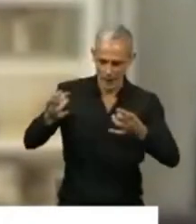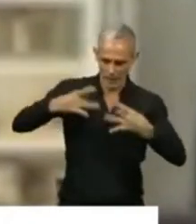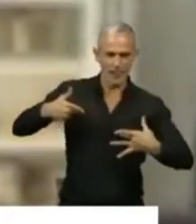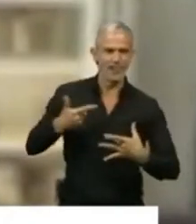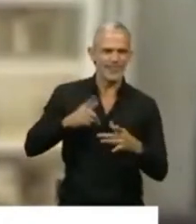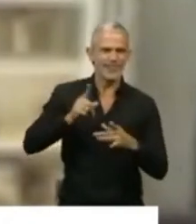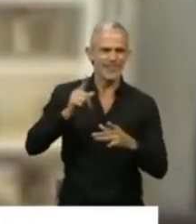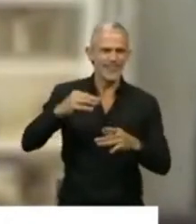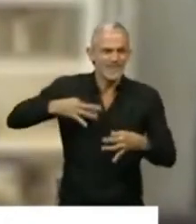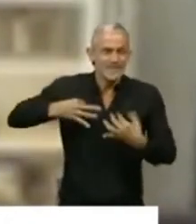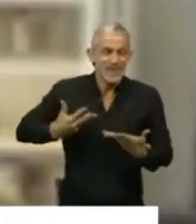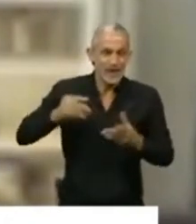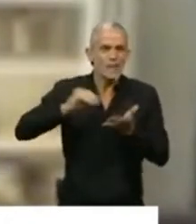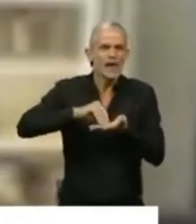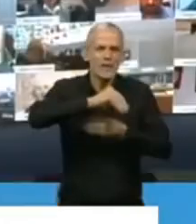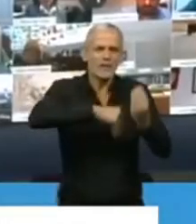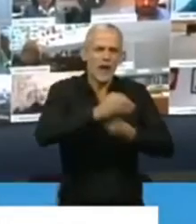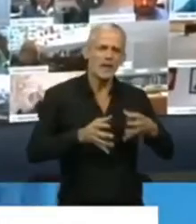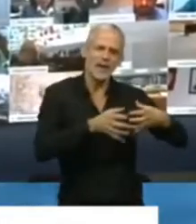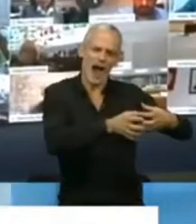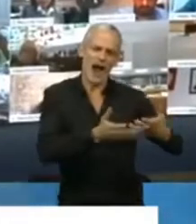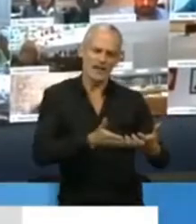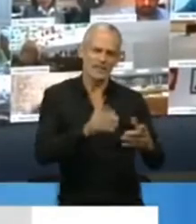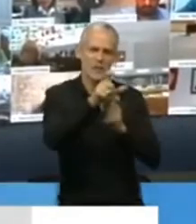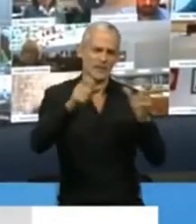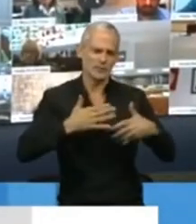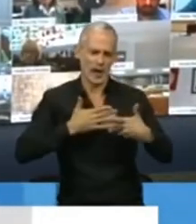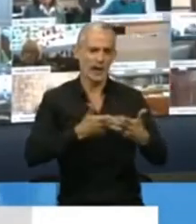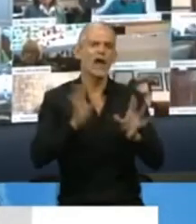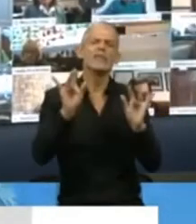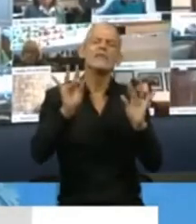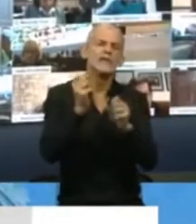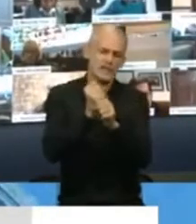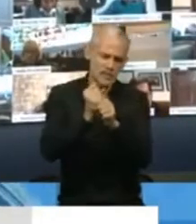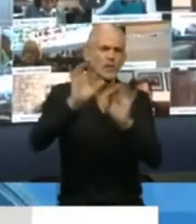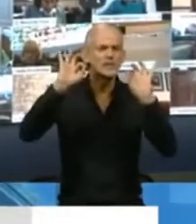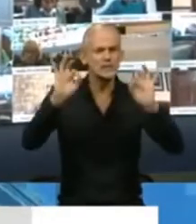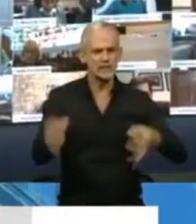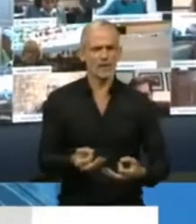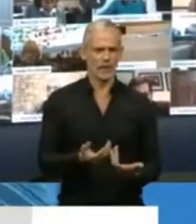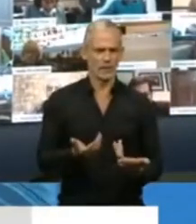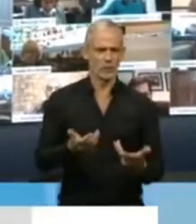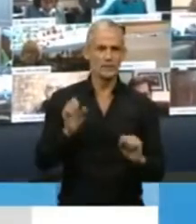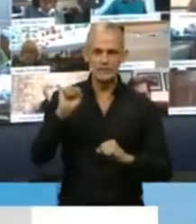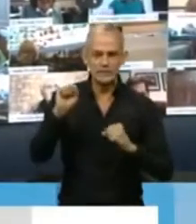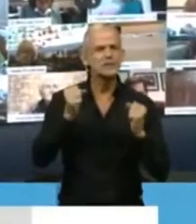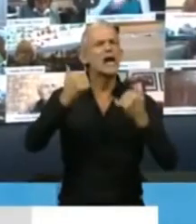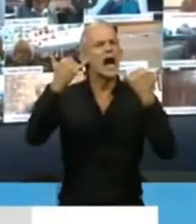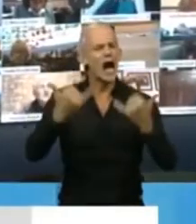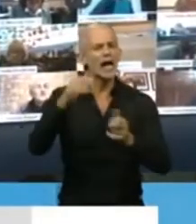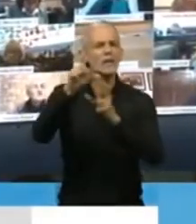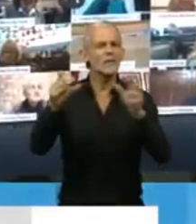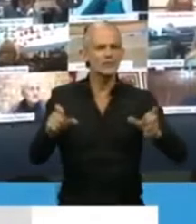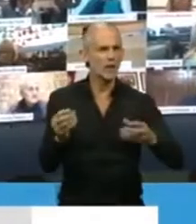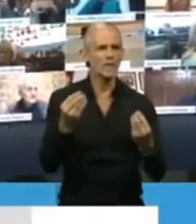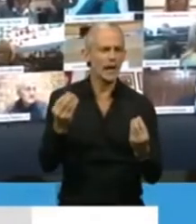de sus seres queridos. Sabemos lo difícil que es su trabajo y la máxima atención que deben tener para